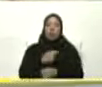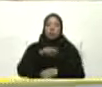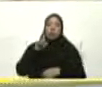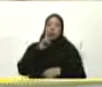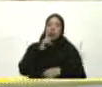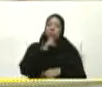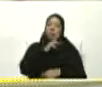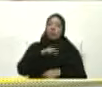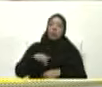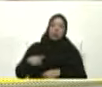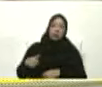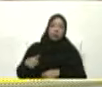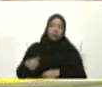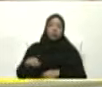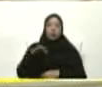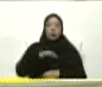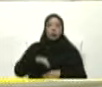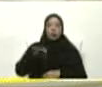De fe Doctor